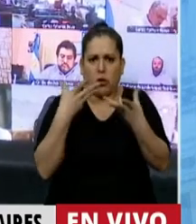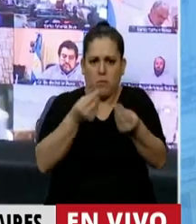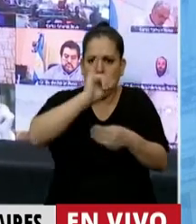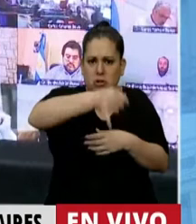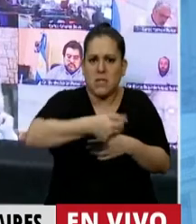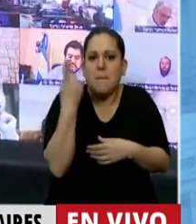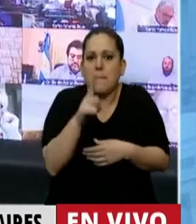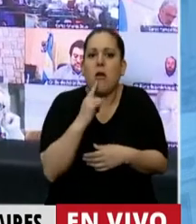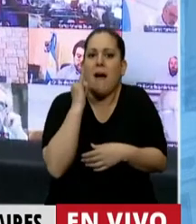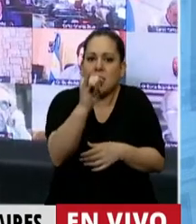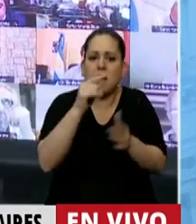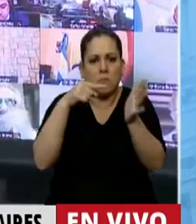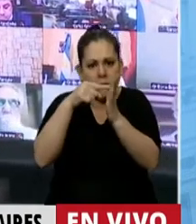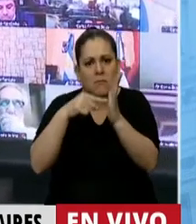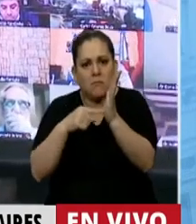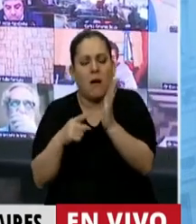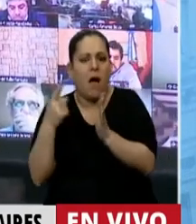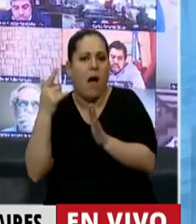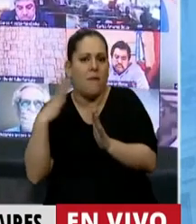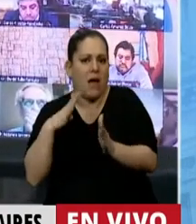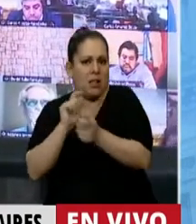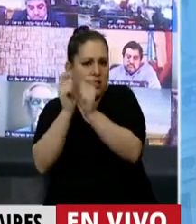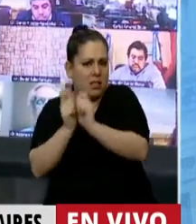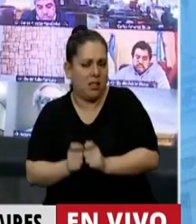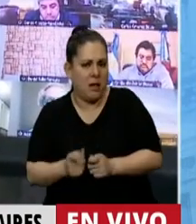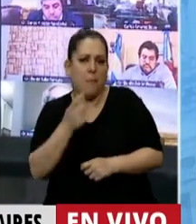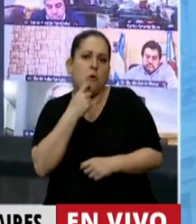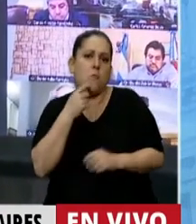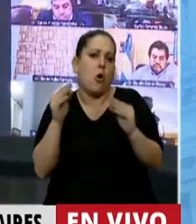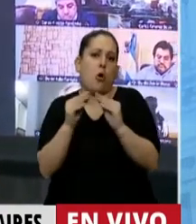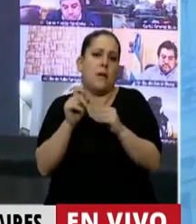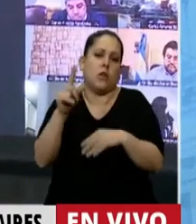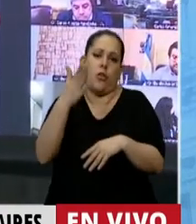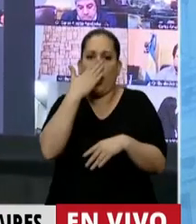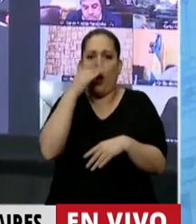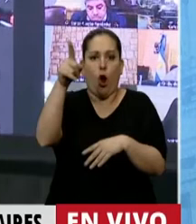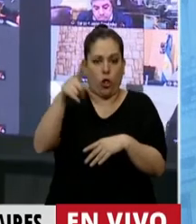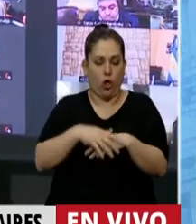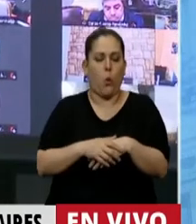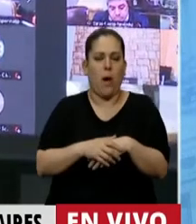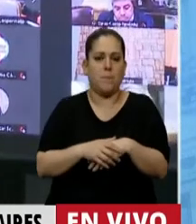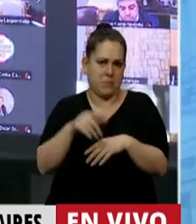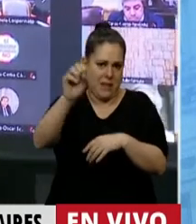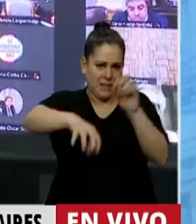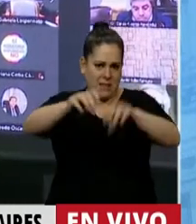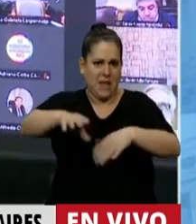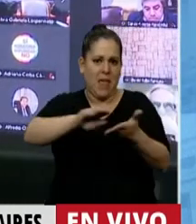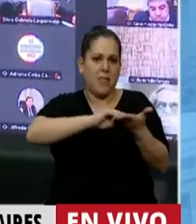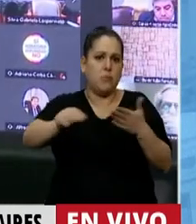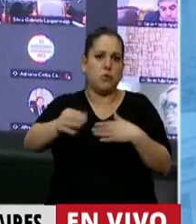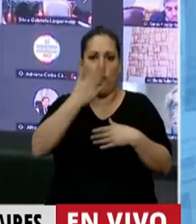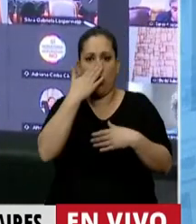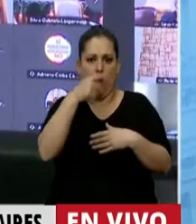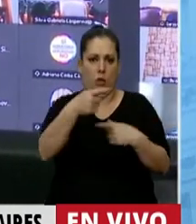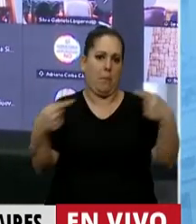sin marcar todos estos límites y no sin debate. Imagínense nuestros compañeros, por ejemplo, en Córdoba, acá se están los cordobeses tirándose